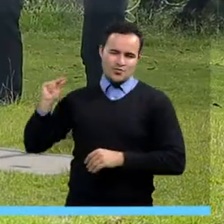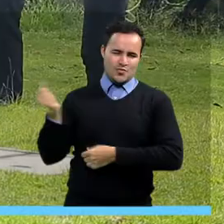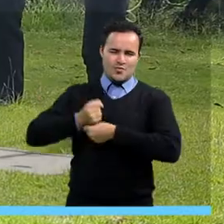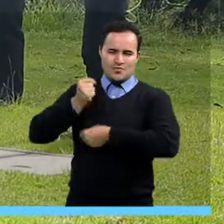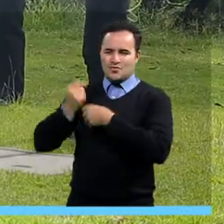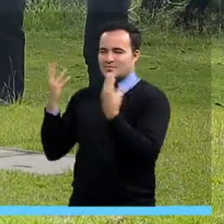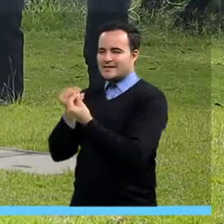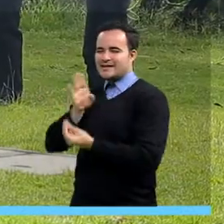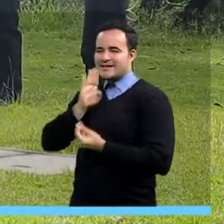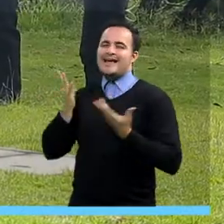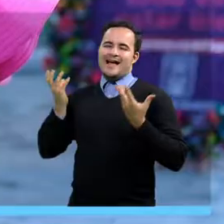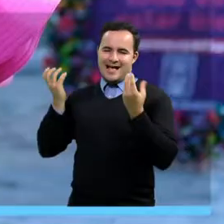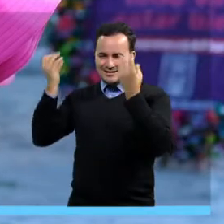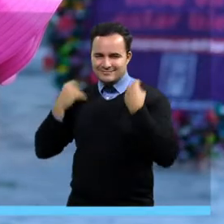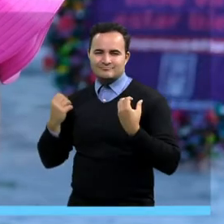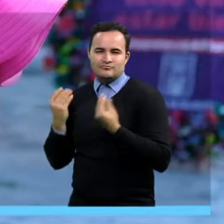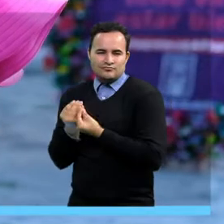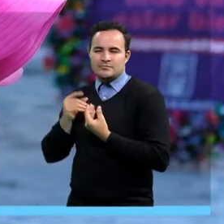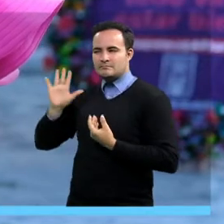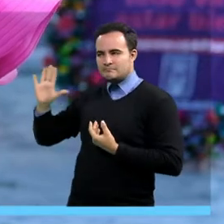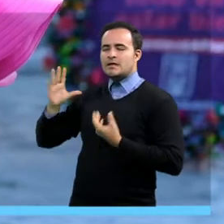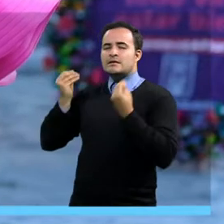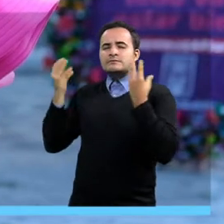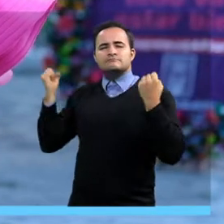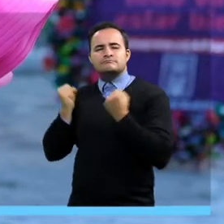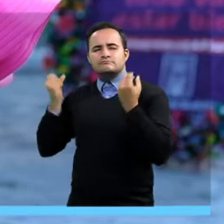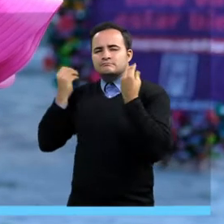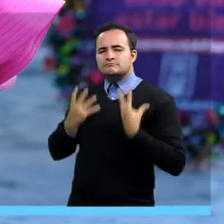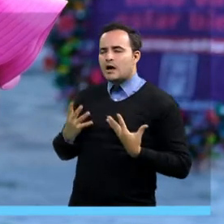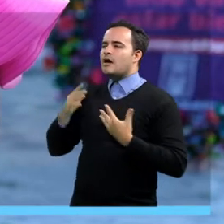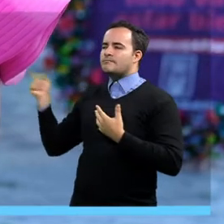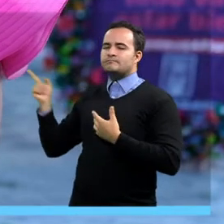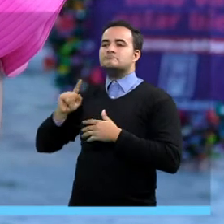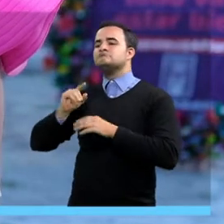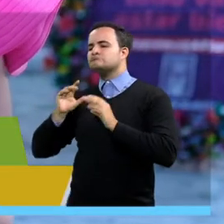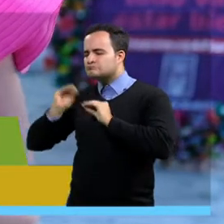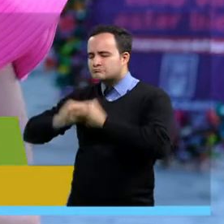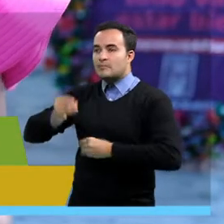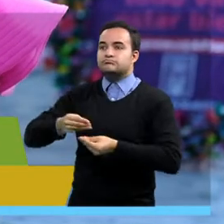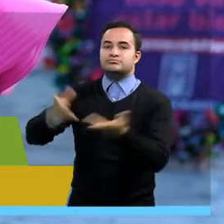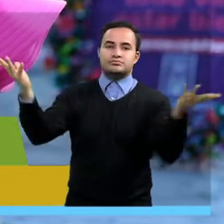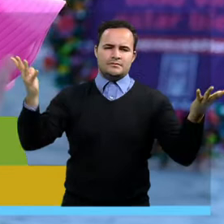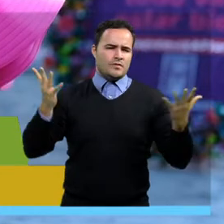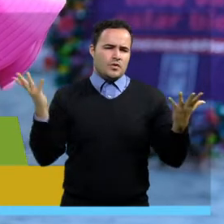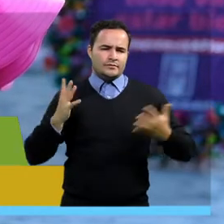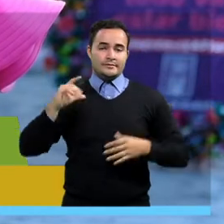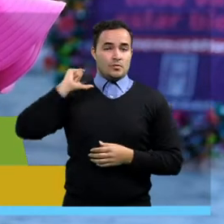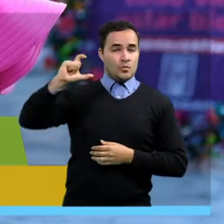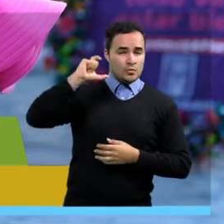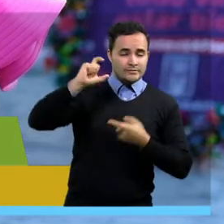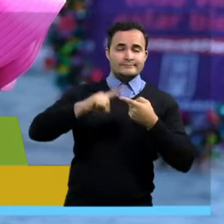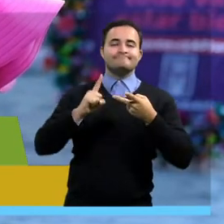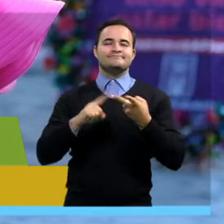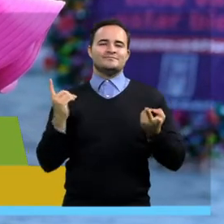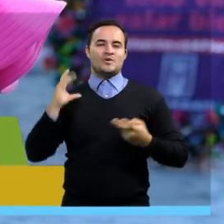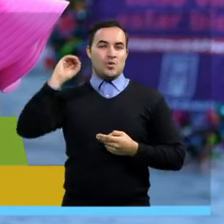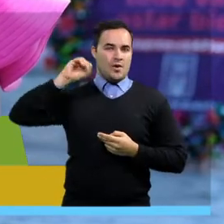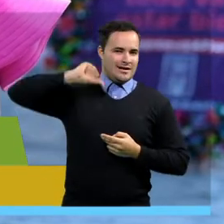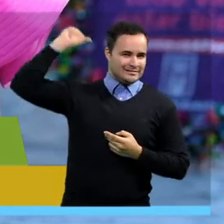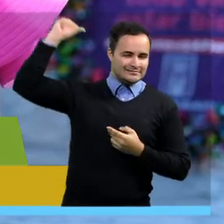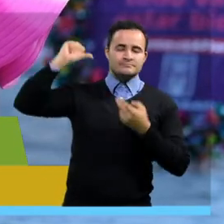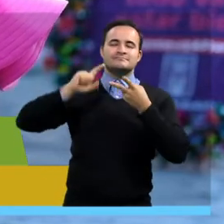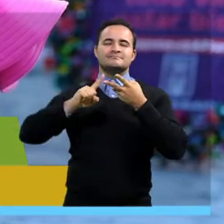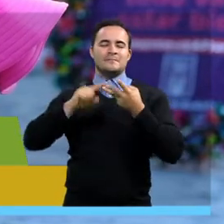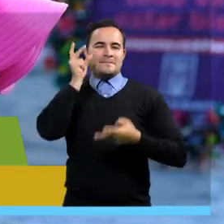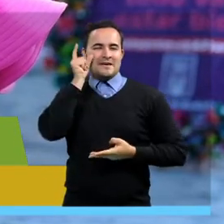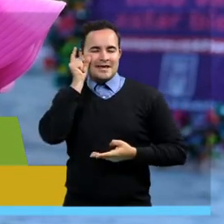Estas silletas hechas de las manos de nuestros floricultores de Santa Elena visitarán diferentes regiones de Colombia. Estaremos en